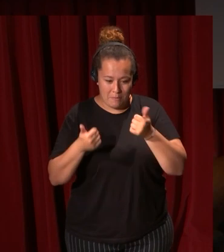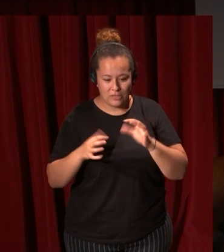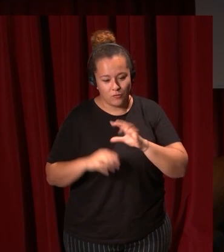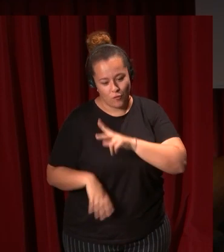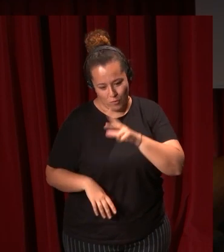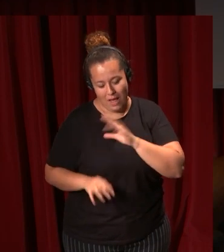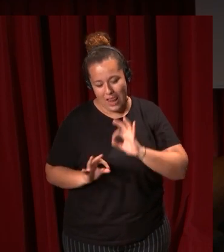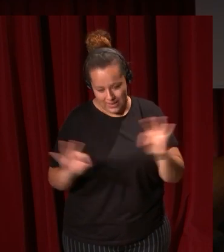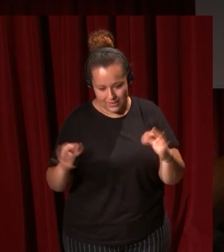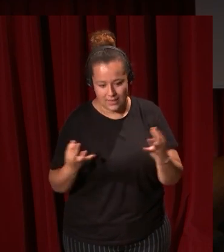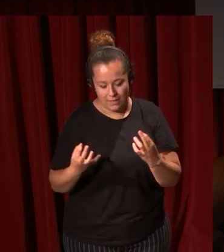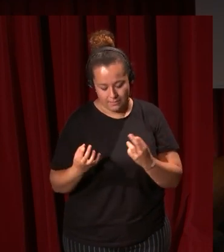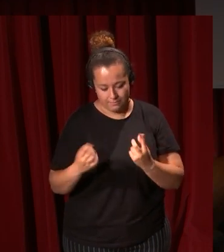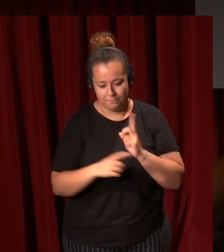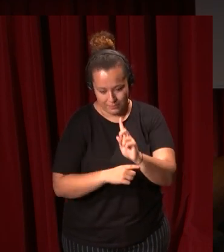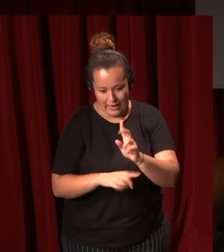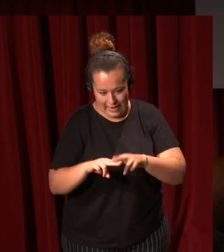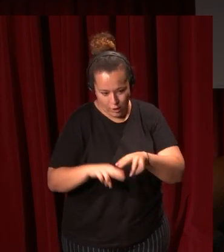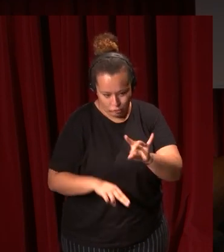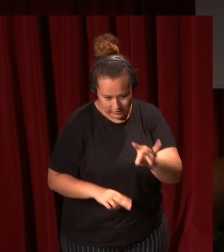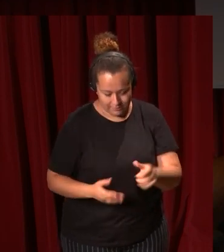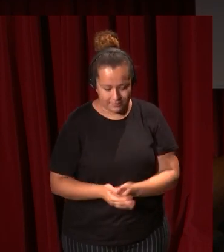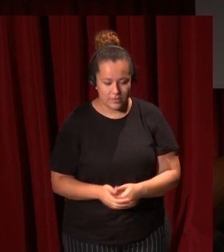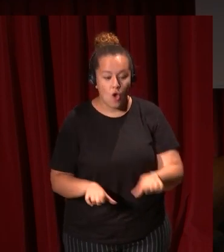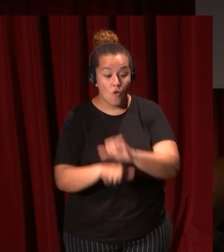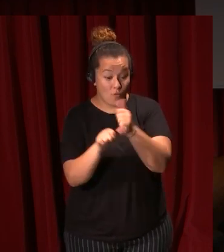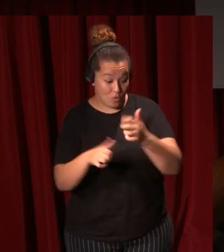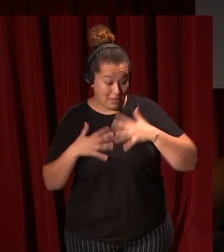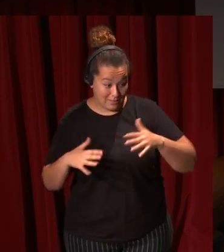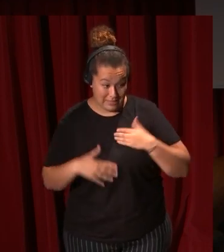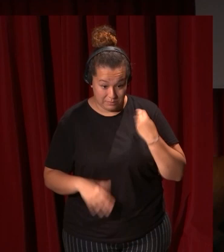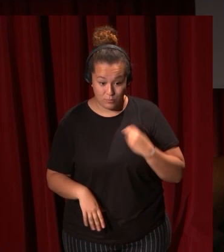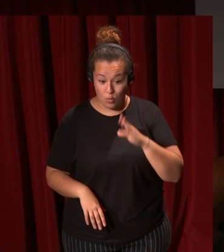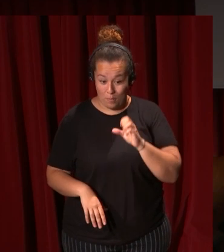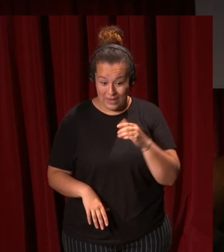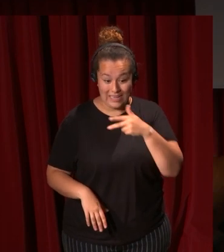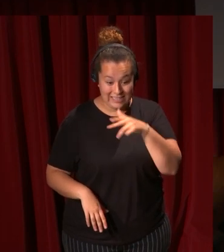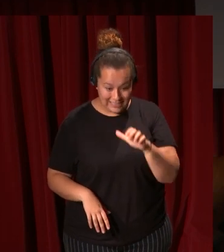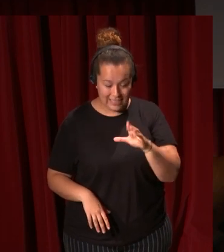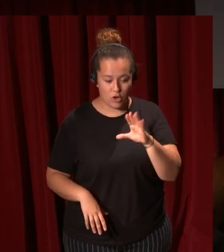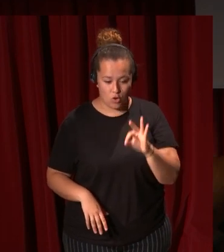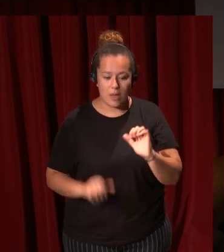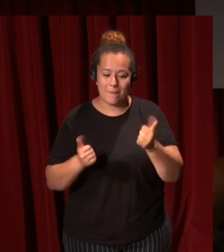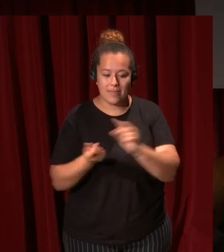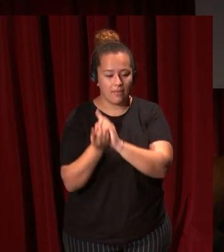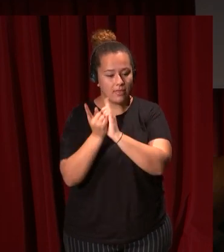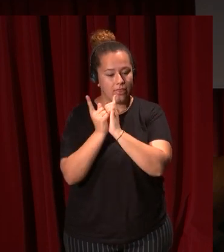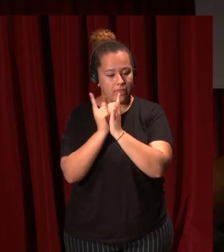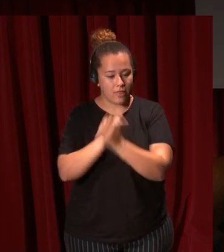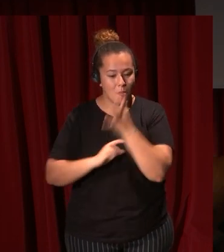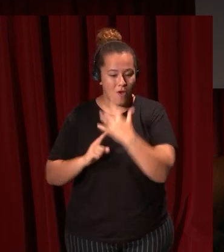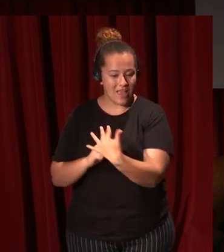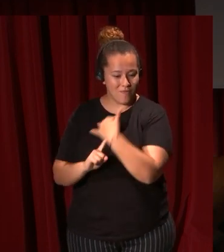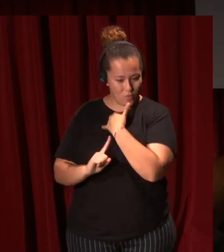esta manera de vestir de Pacheco en este caso está empezando a cambiar en ese momento por la influencia de la moda